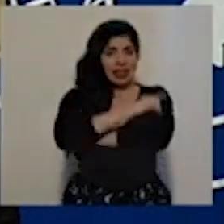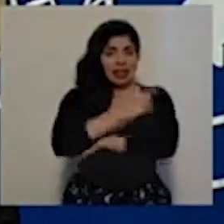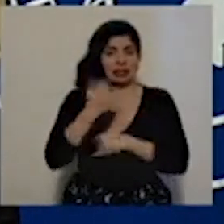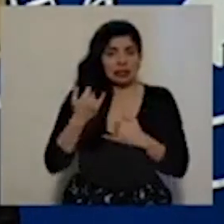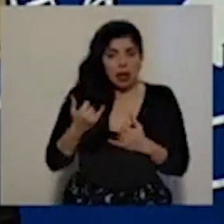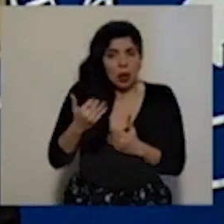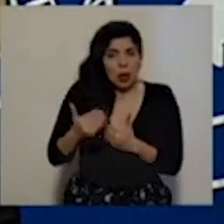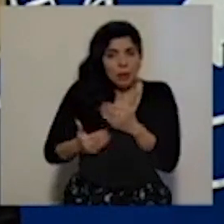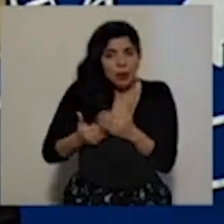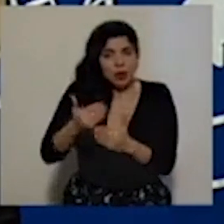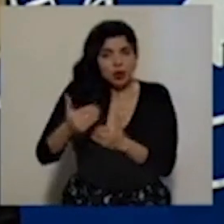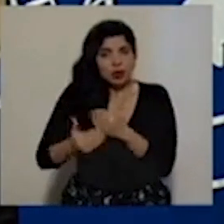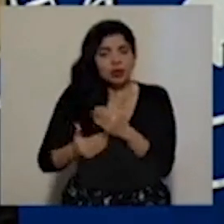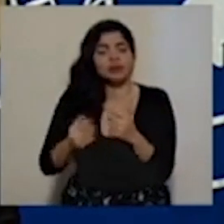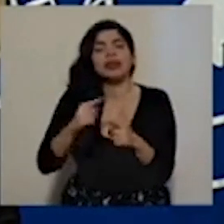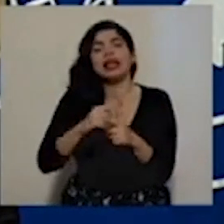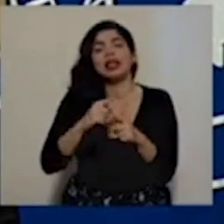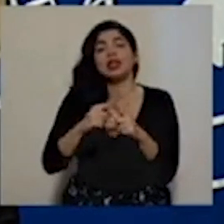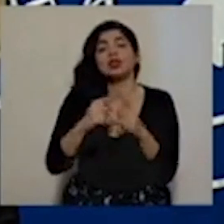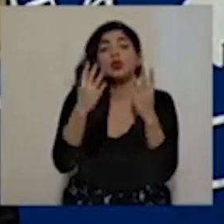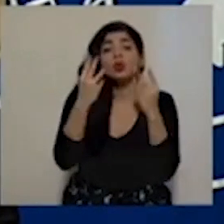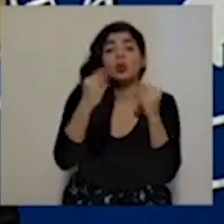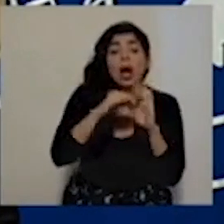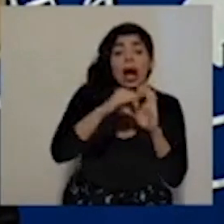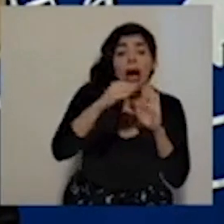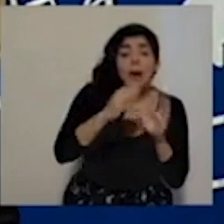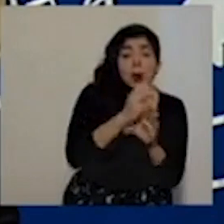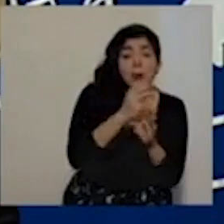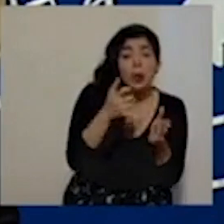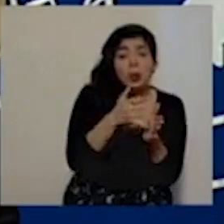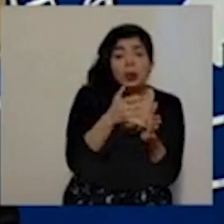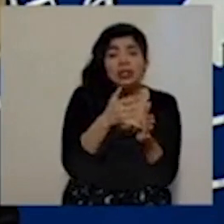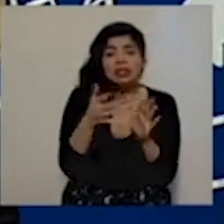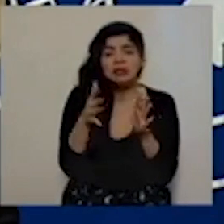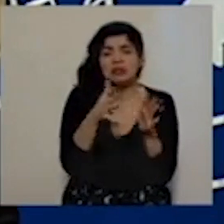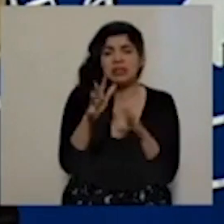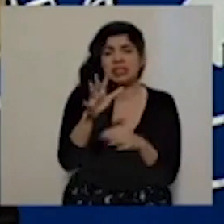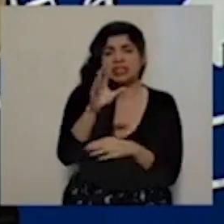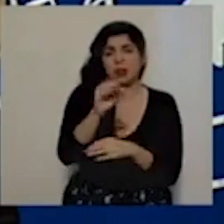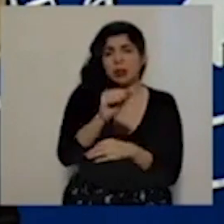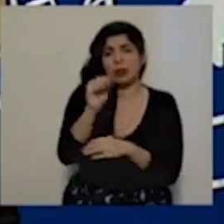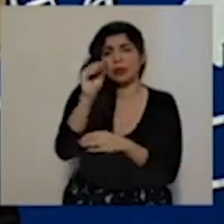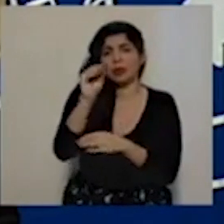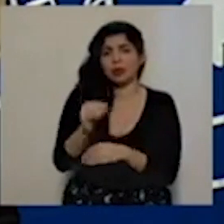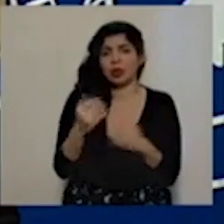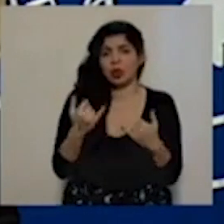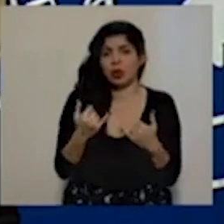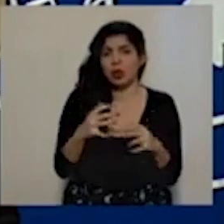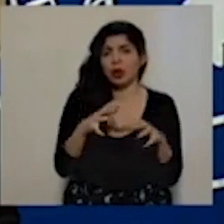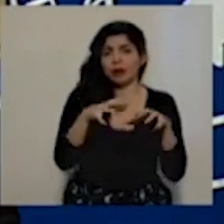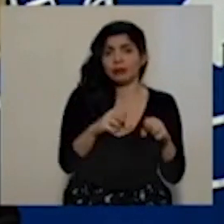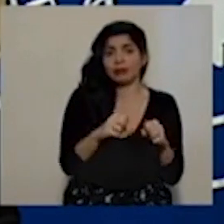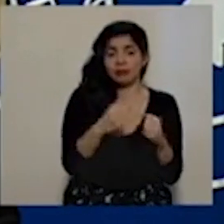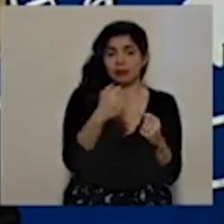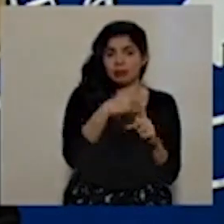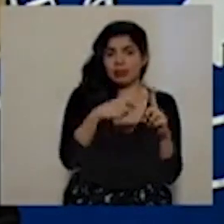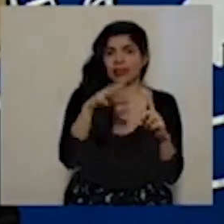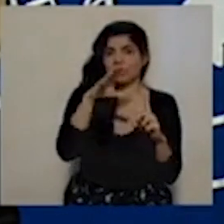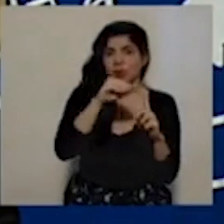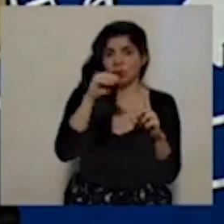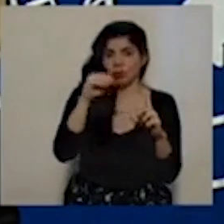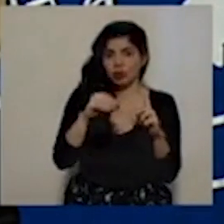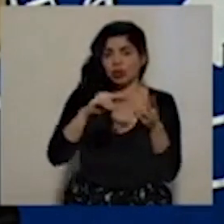concretando. Entonces, las camas de UCI pueden andar por un poco más del 50% de ocupación. sea, todavía hay un